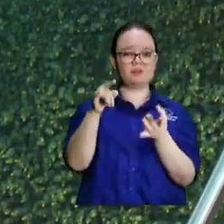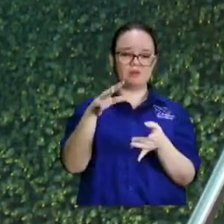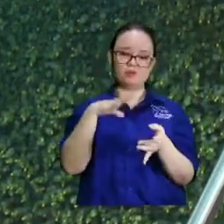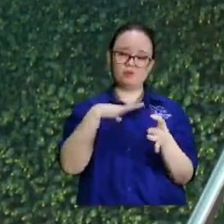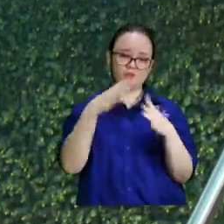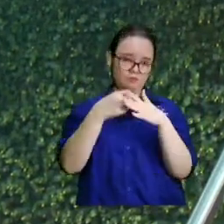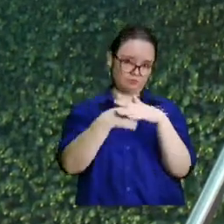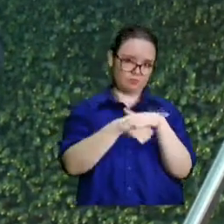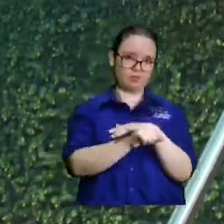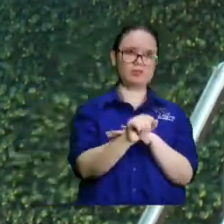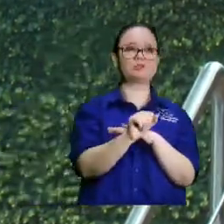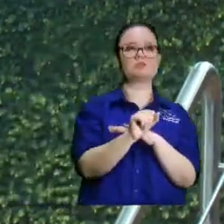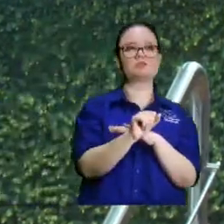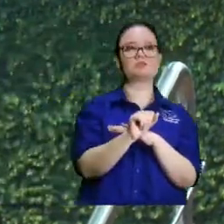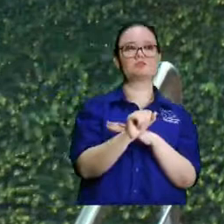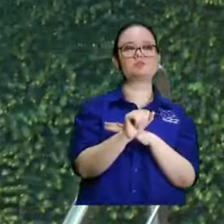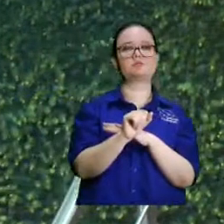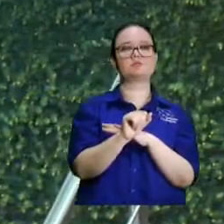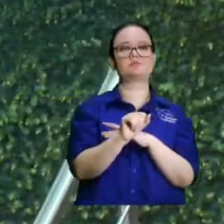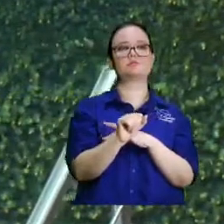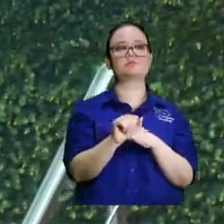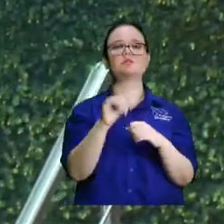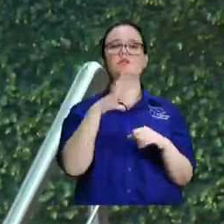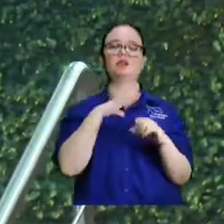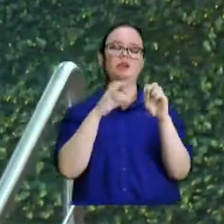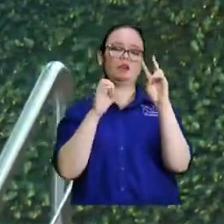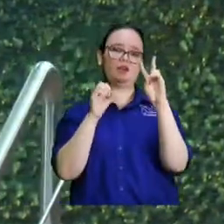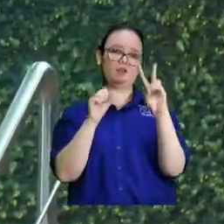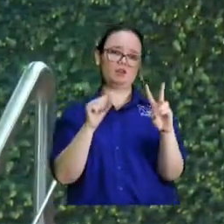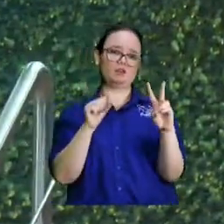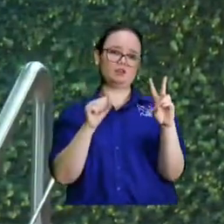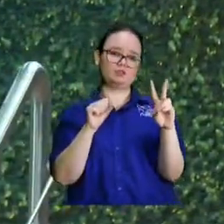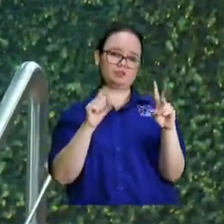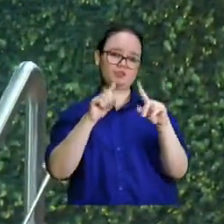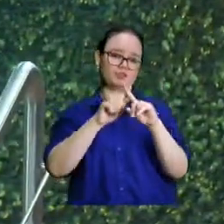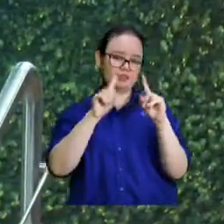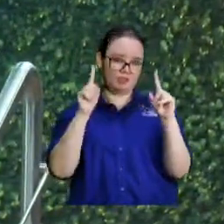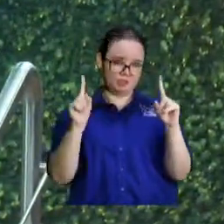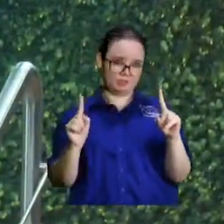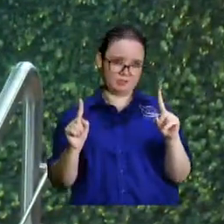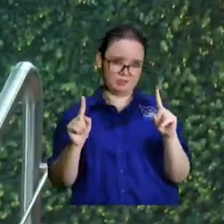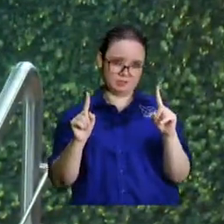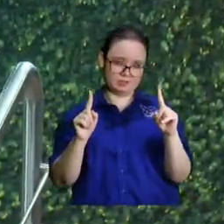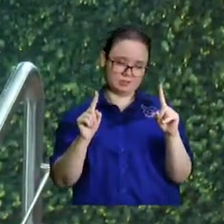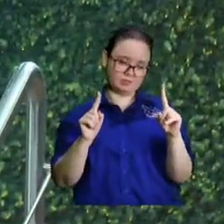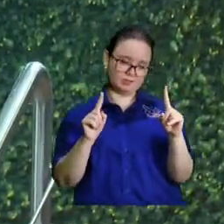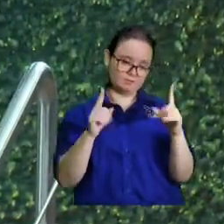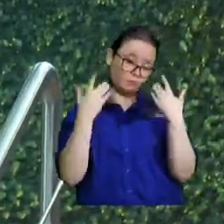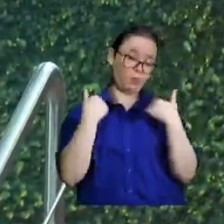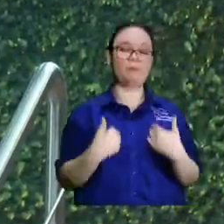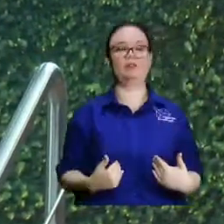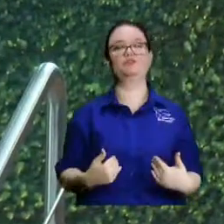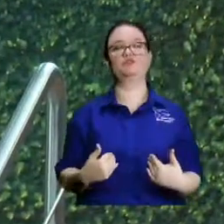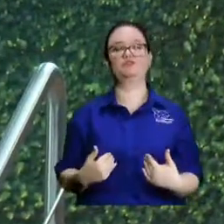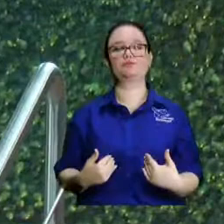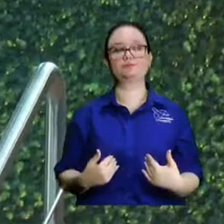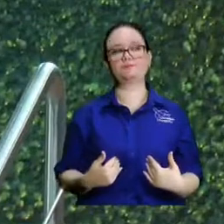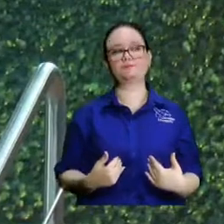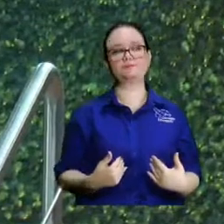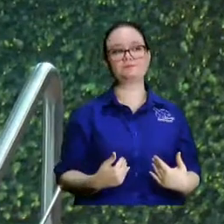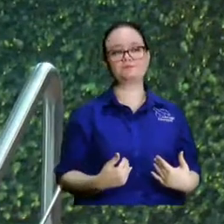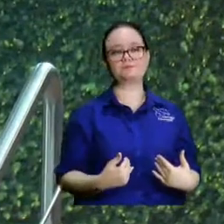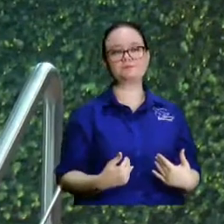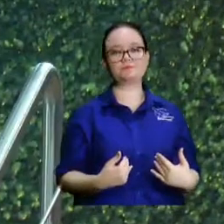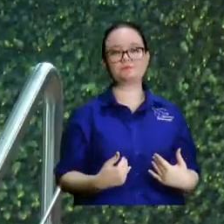hijas entonces ahí hay dos especies por decirlo así y la misma pues solo para para poderla explicar